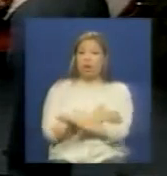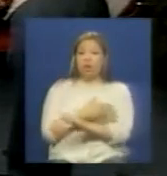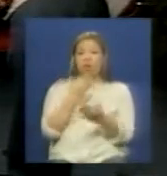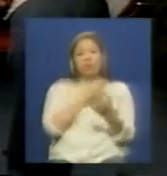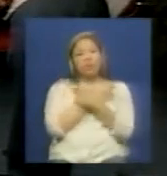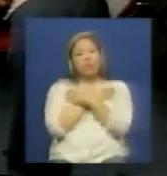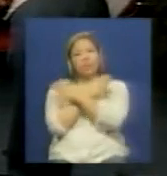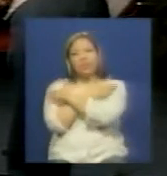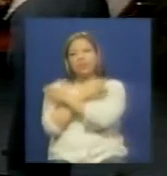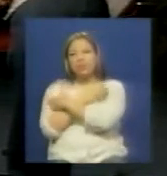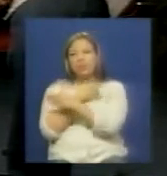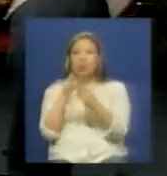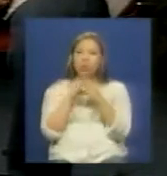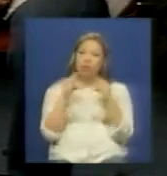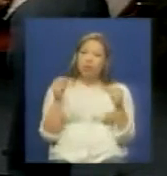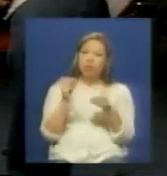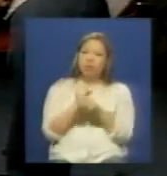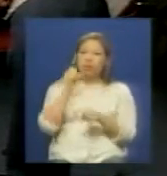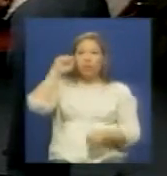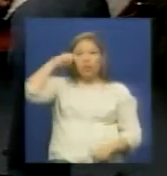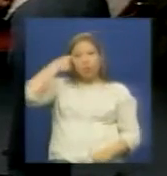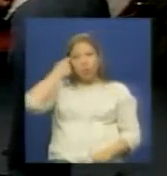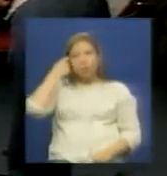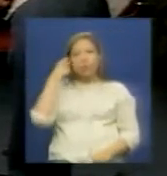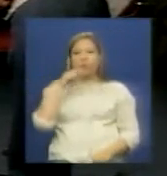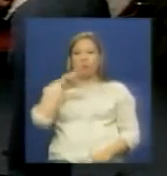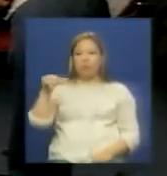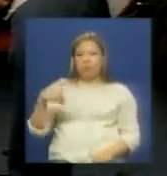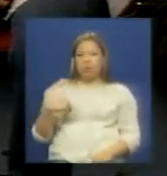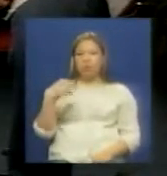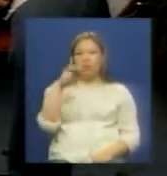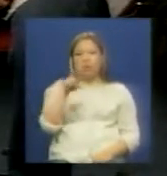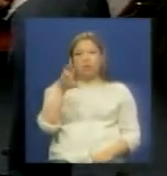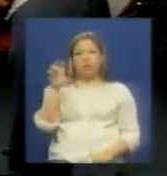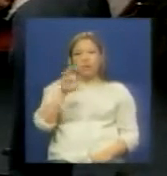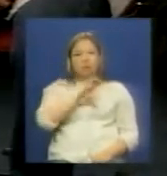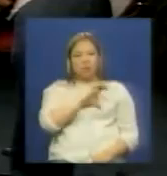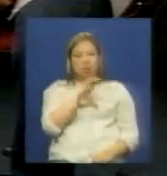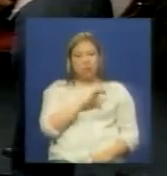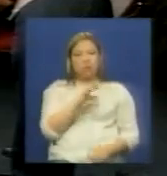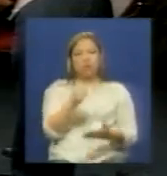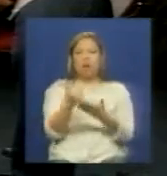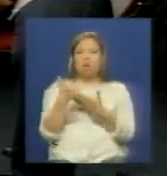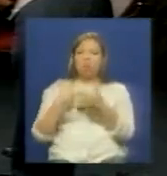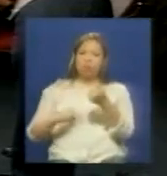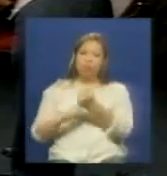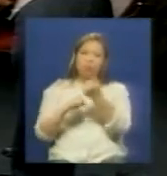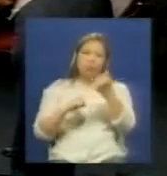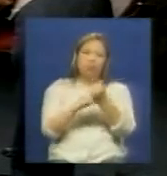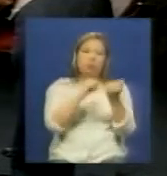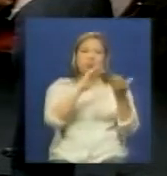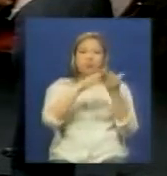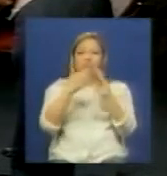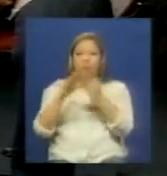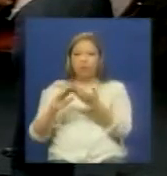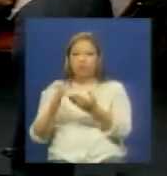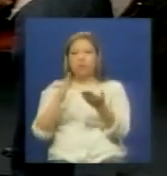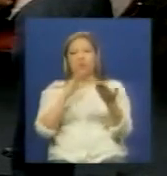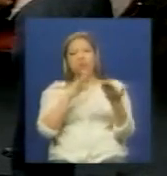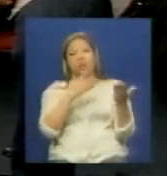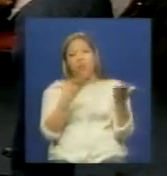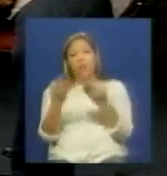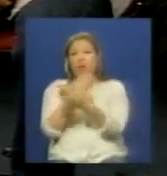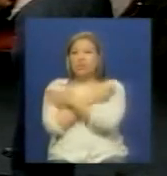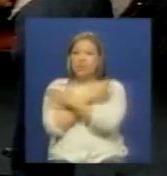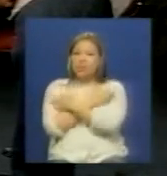esas felicitaciones y además todo ese recuerdo de la gente que está desde el 23 de enero de todas las comunidades dándonos bastante apoyo y felicitando el espacio nuevamente Caracas